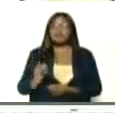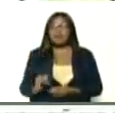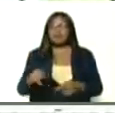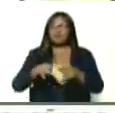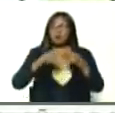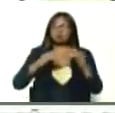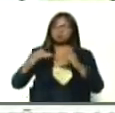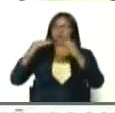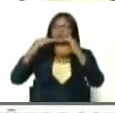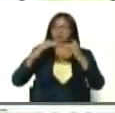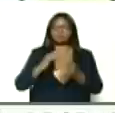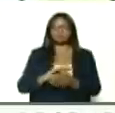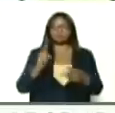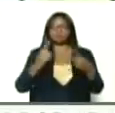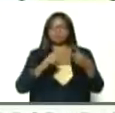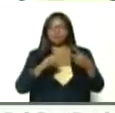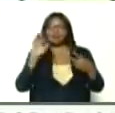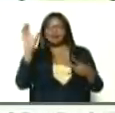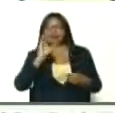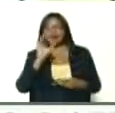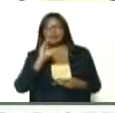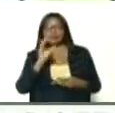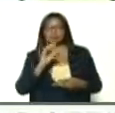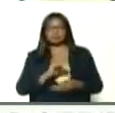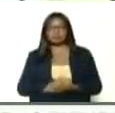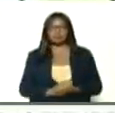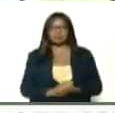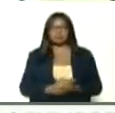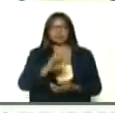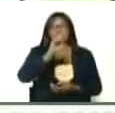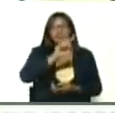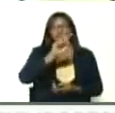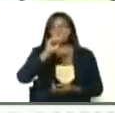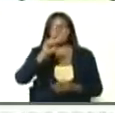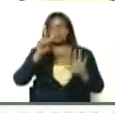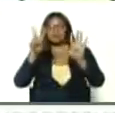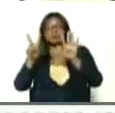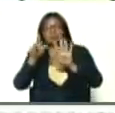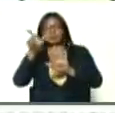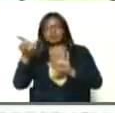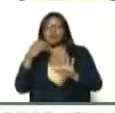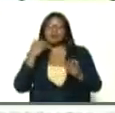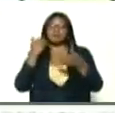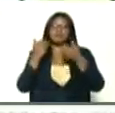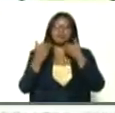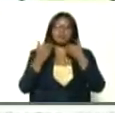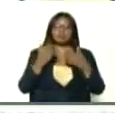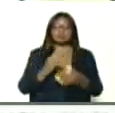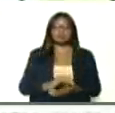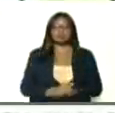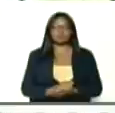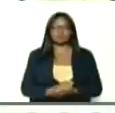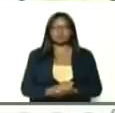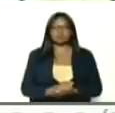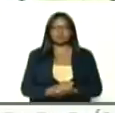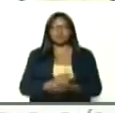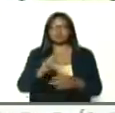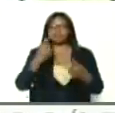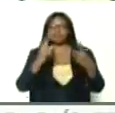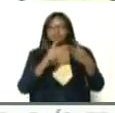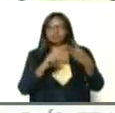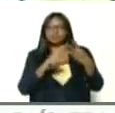en segundo lugar, Caracas, ciento veintisiete casos, en tercer lugar,